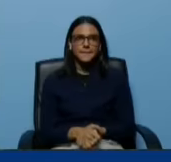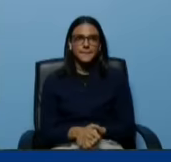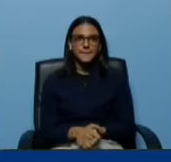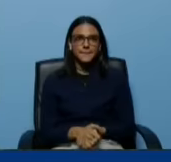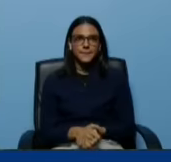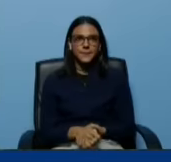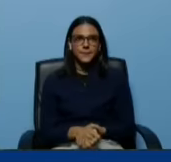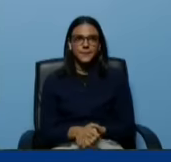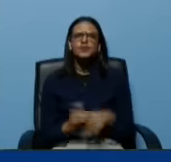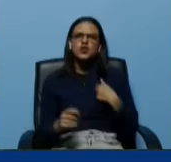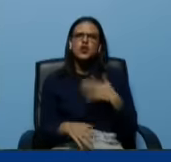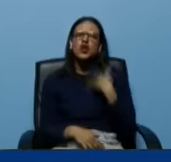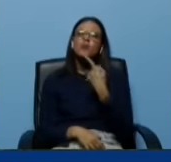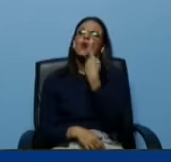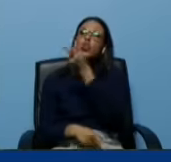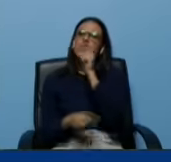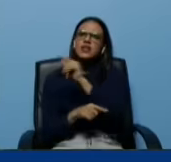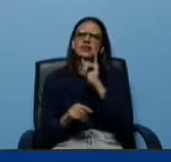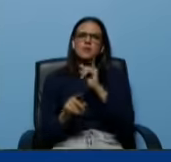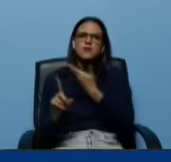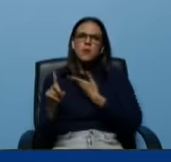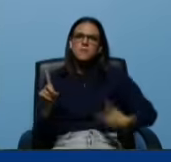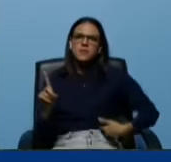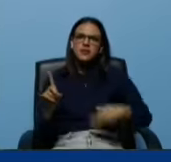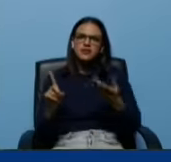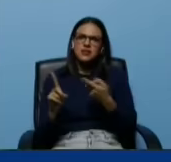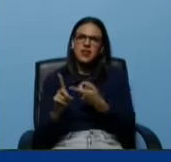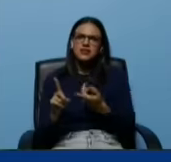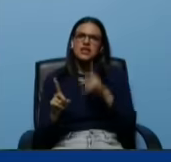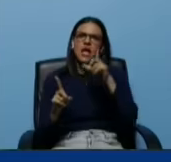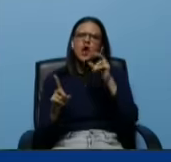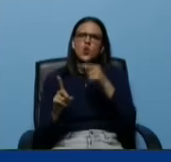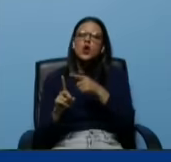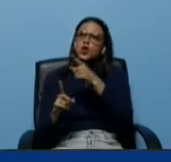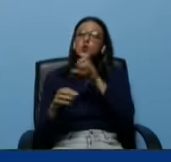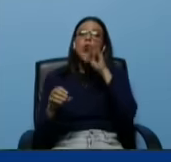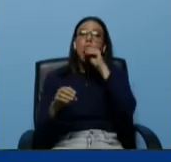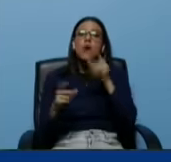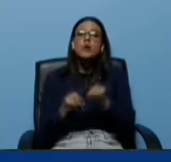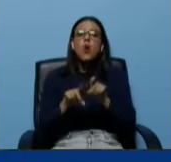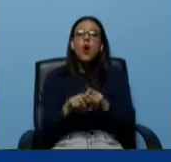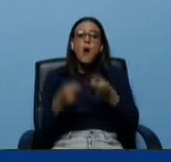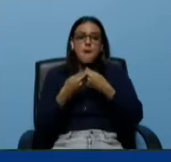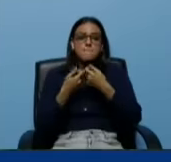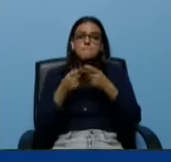¿Qué te podría decir Lula? Ya que vos no has hablado de esto públicamente.